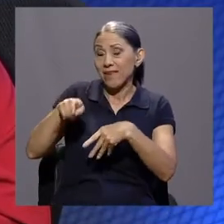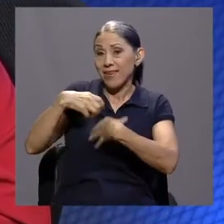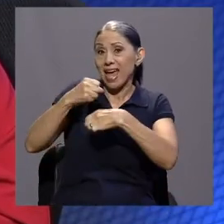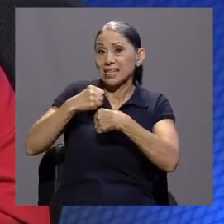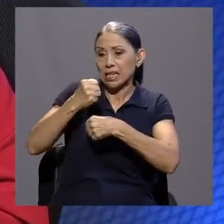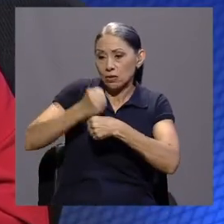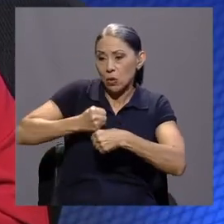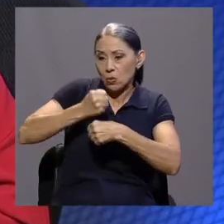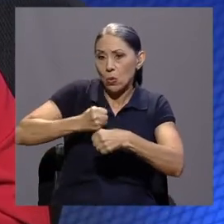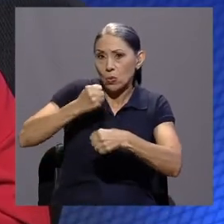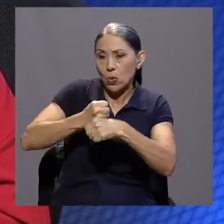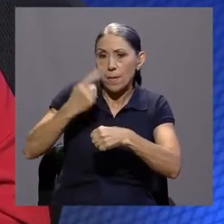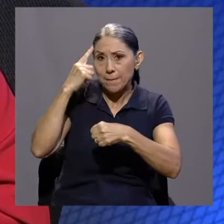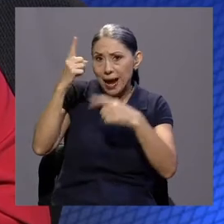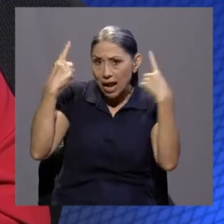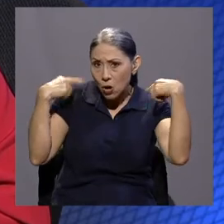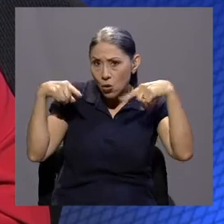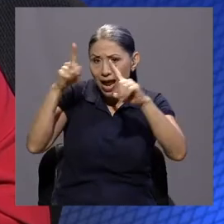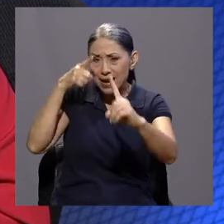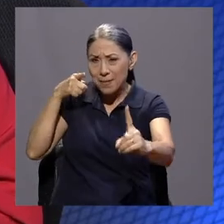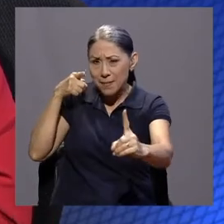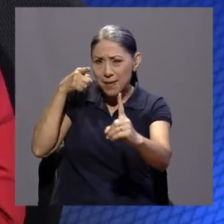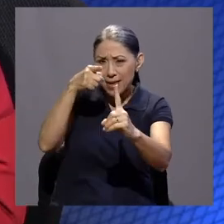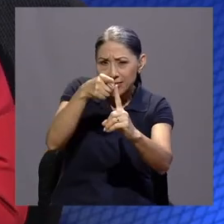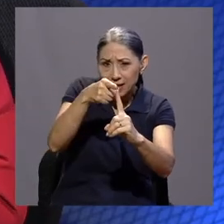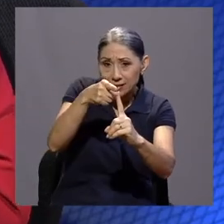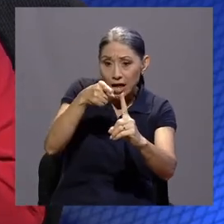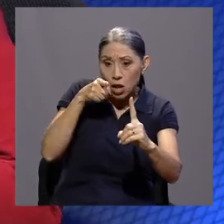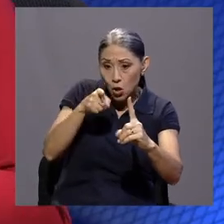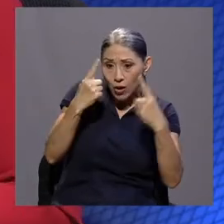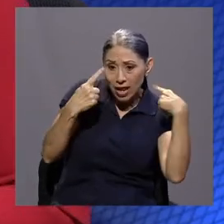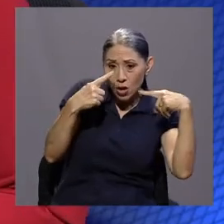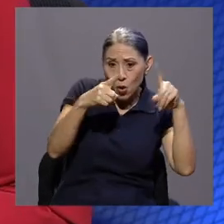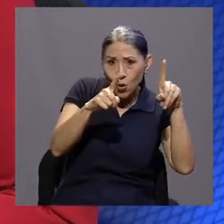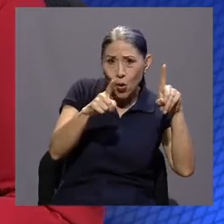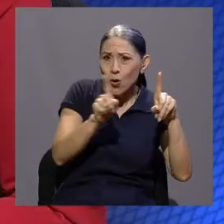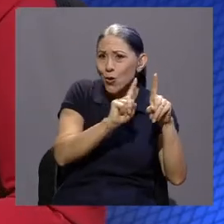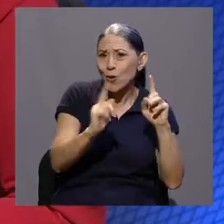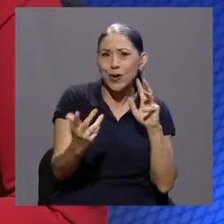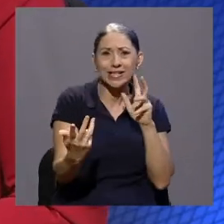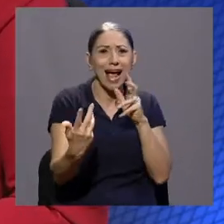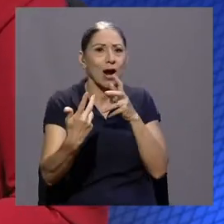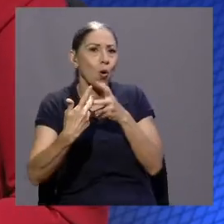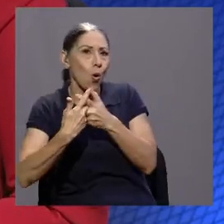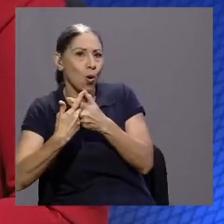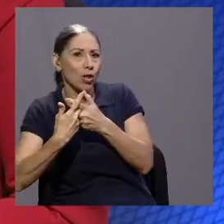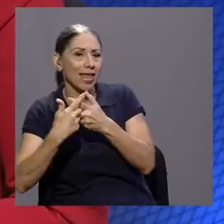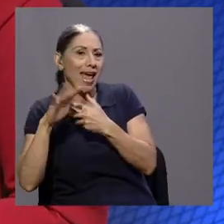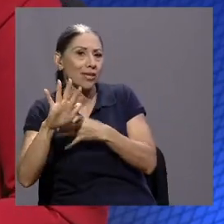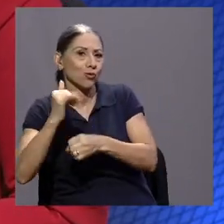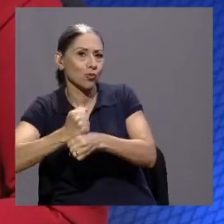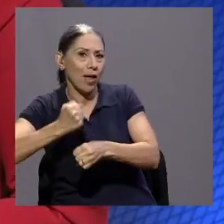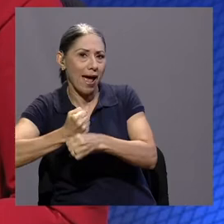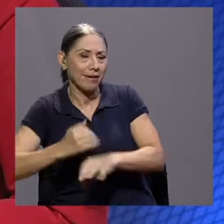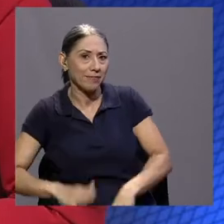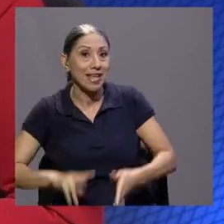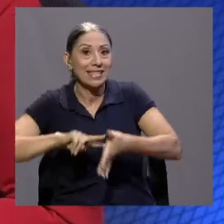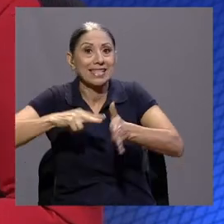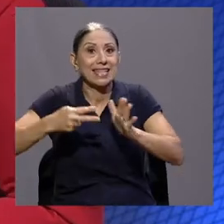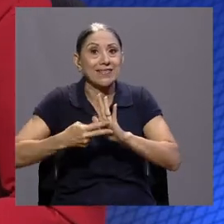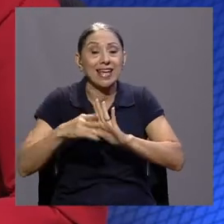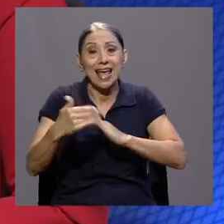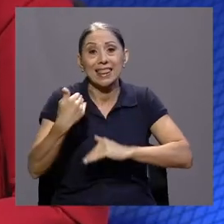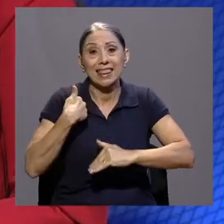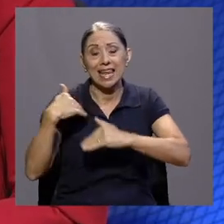las entregas de trabajos no sean acorde al trabajo o la tarea que está desarrollando, es decir, tiene carga